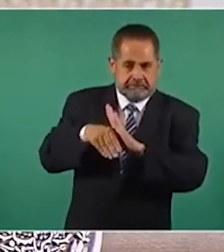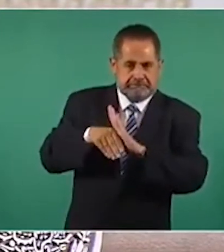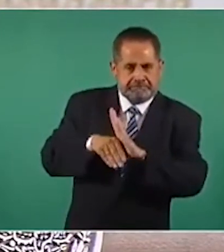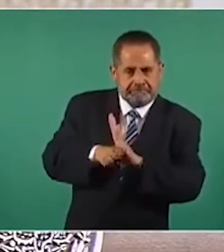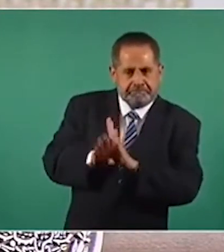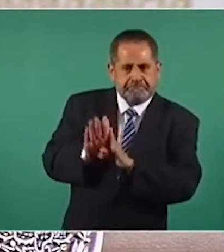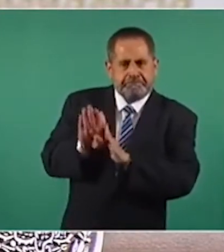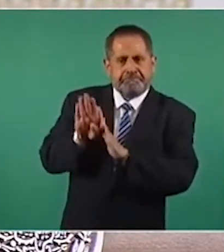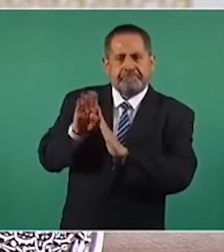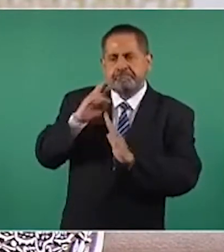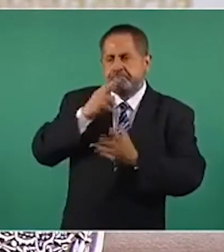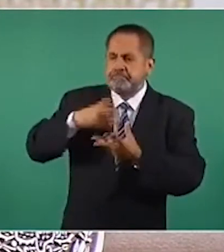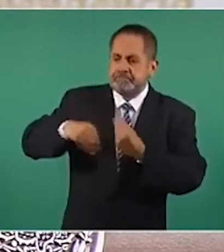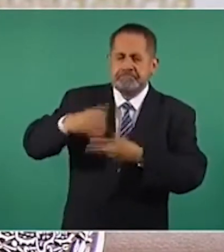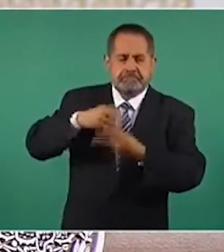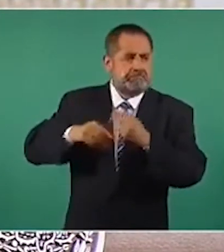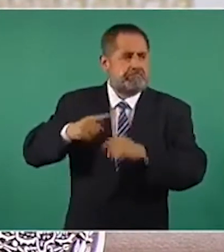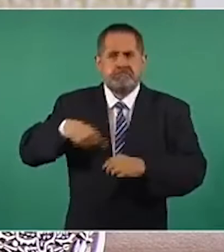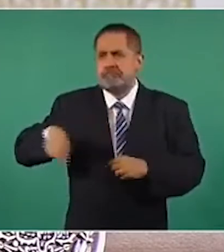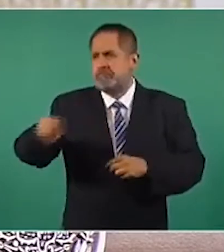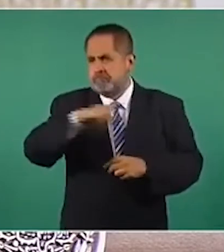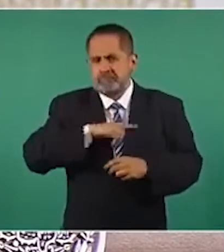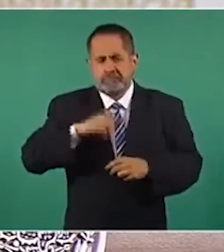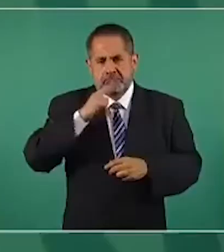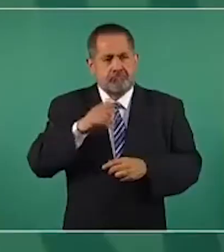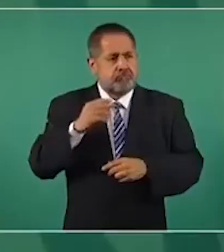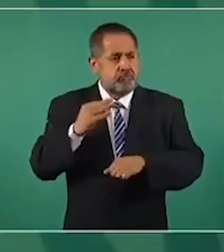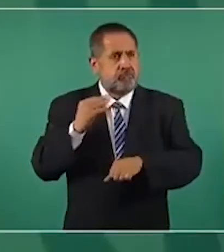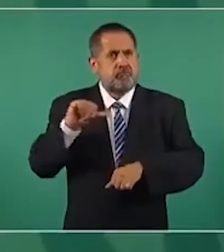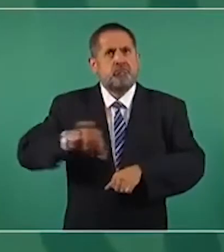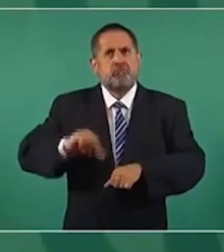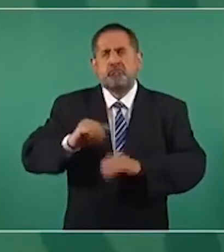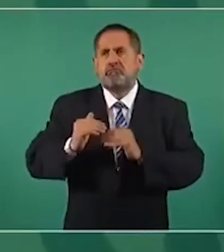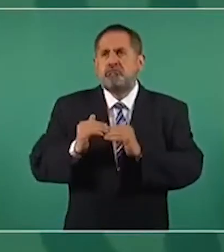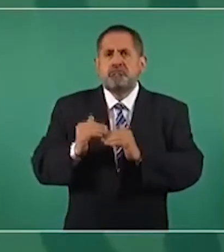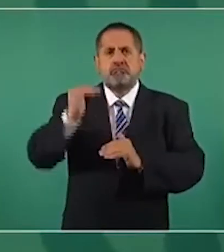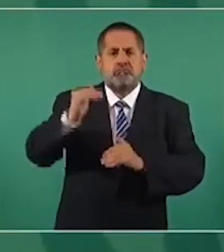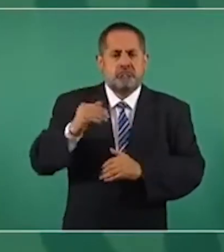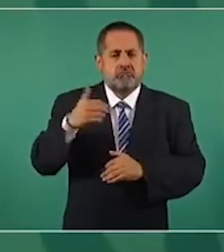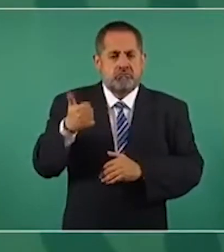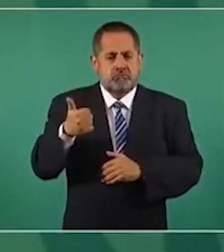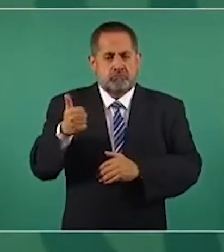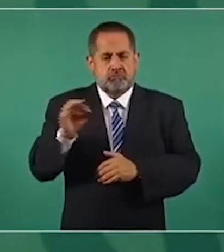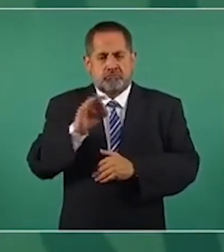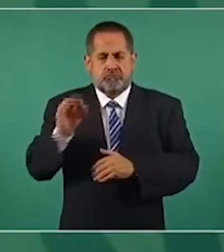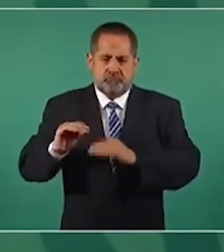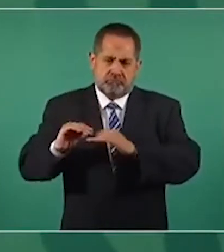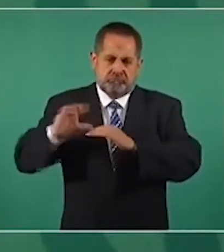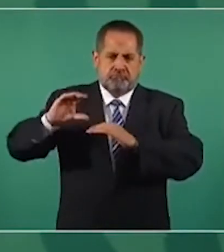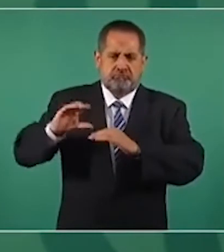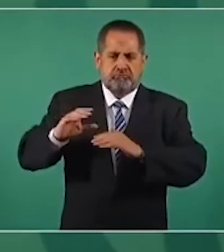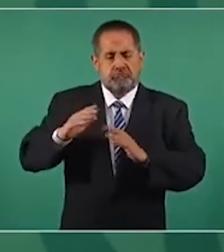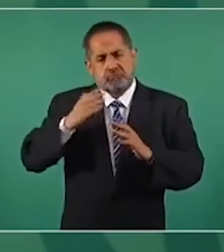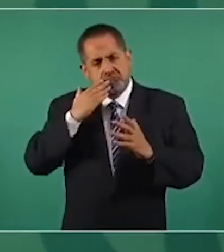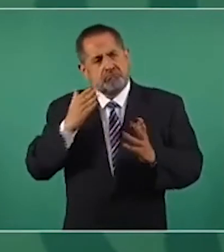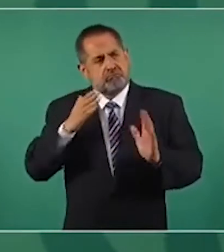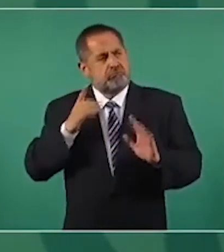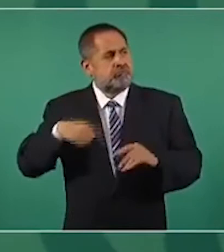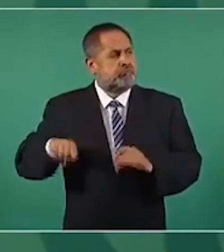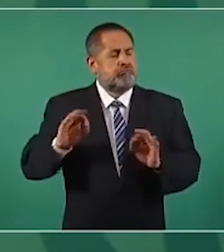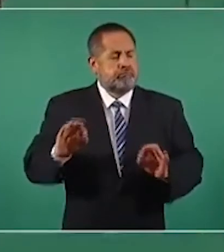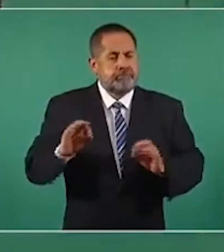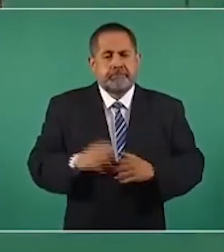ya todo mundo acepta que vamos a crecer este año 6%, se están